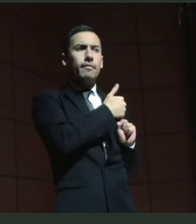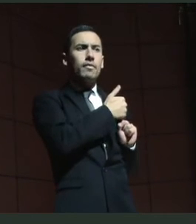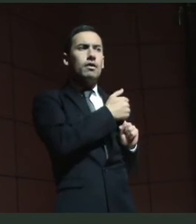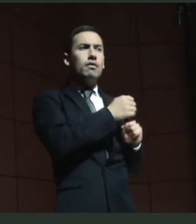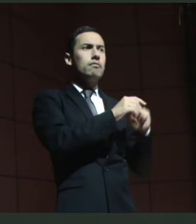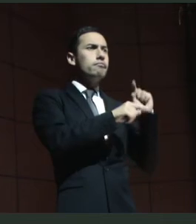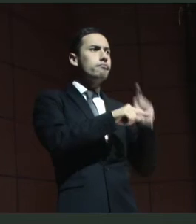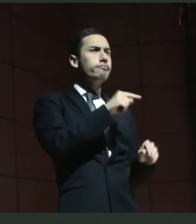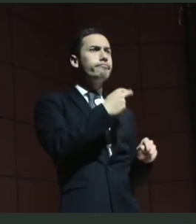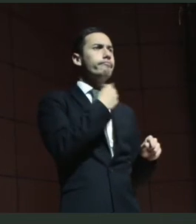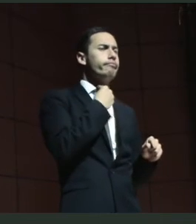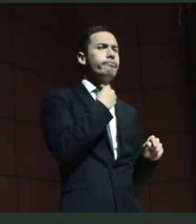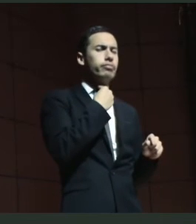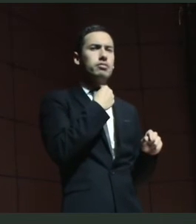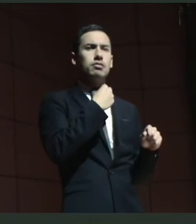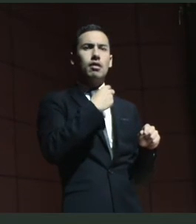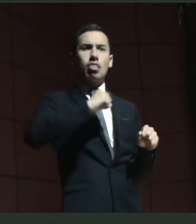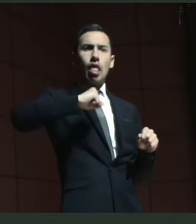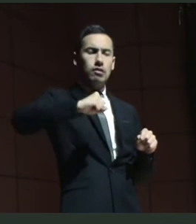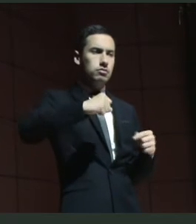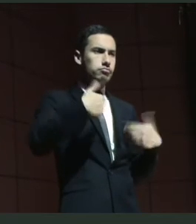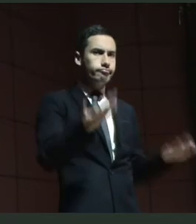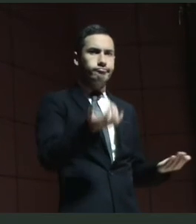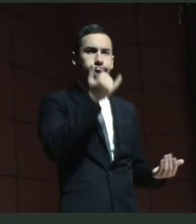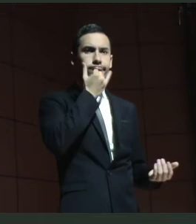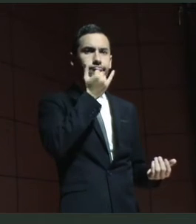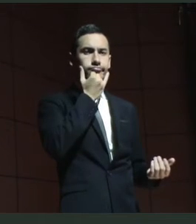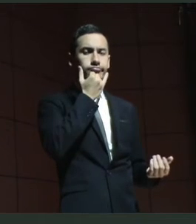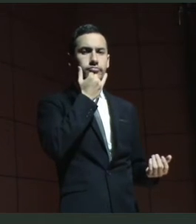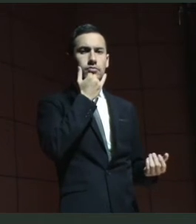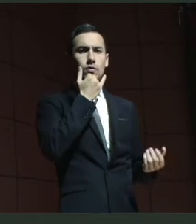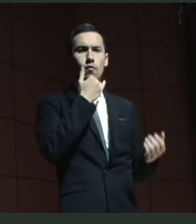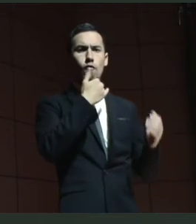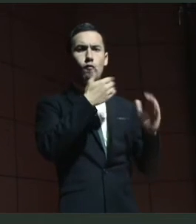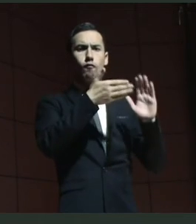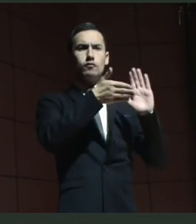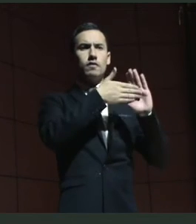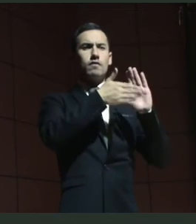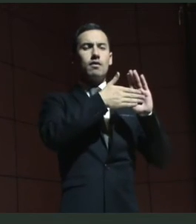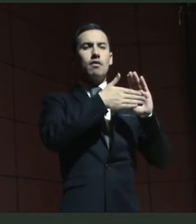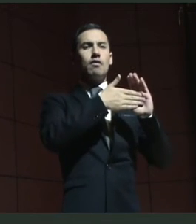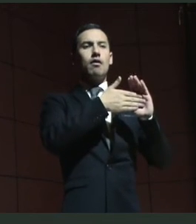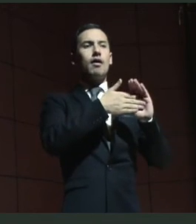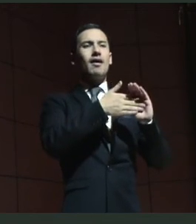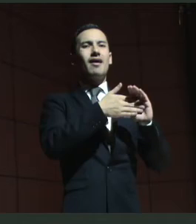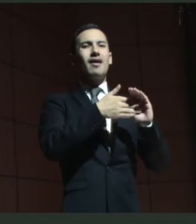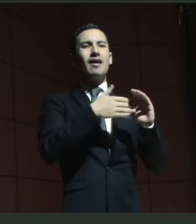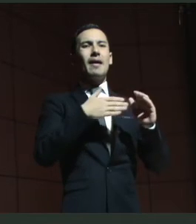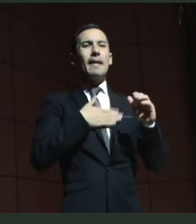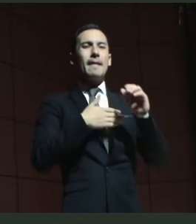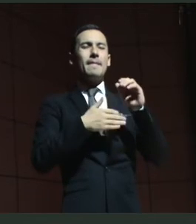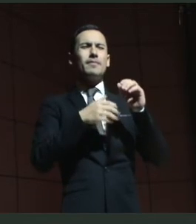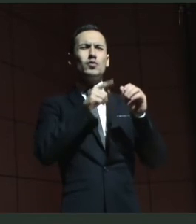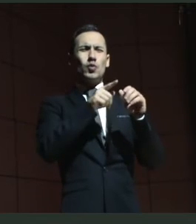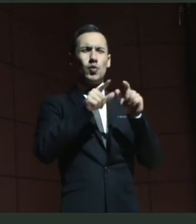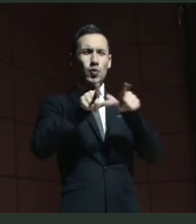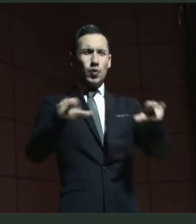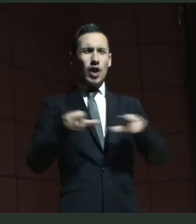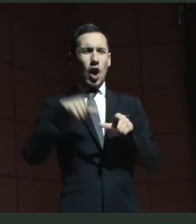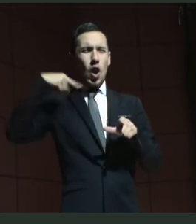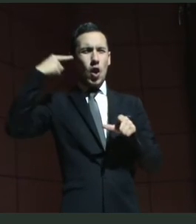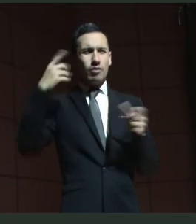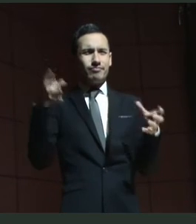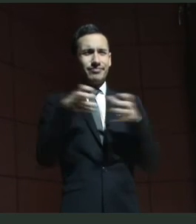restricción de todos sus derechos, que cuando se quiere justificar el manicomio, en mi país está prohibido